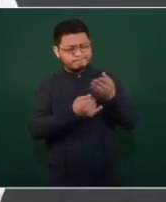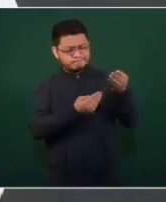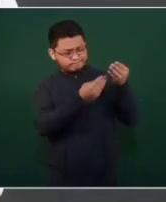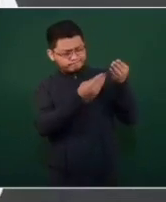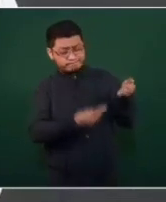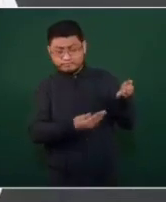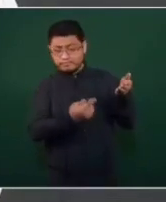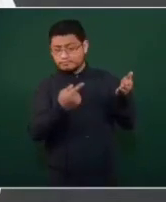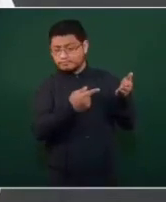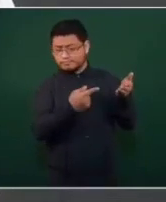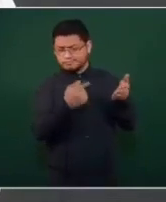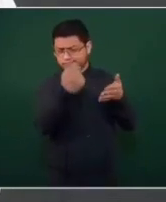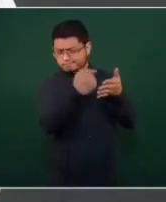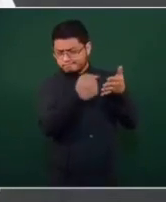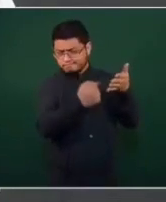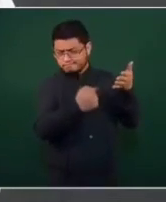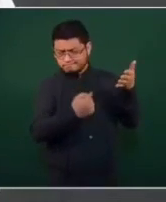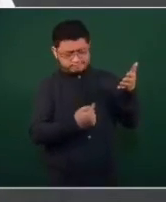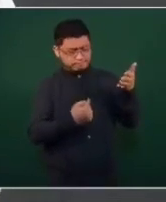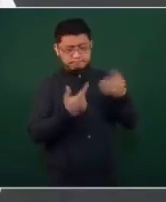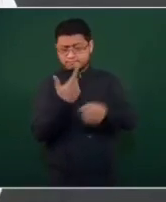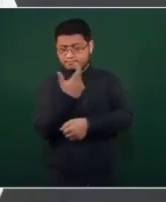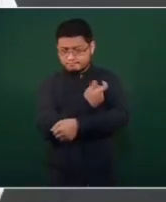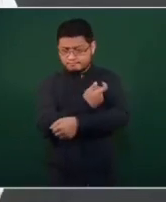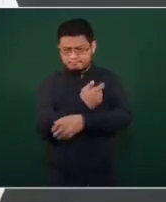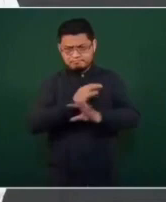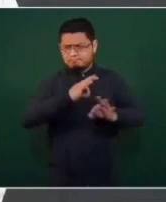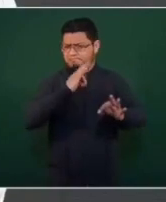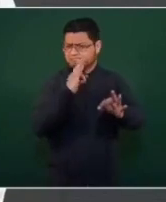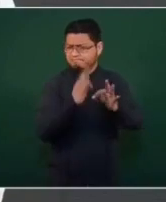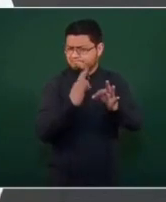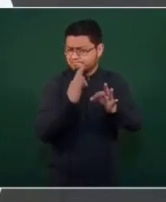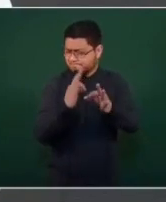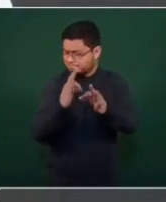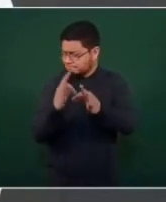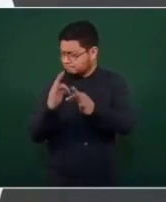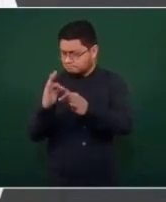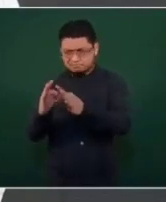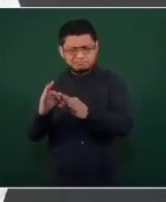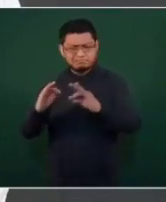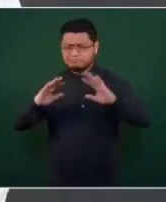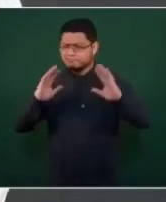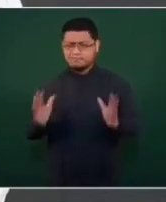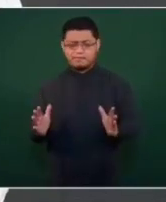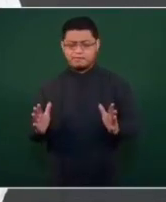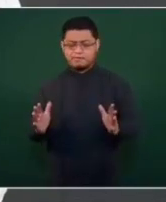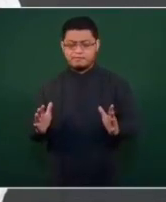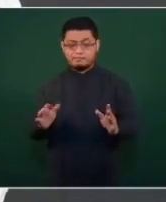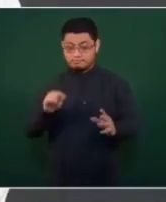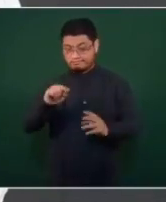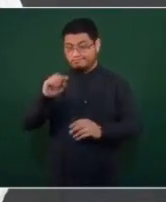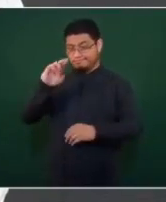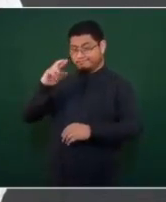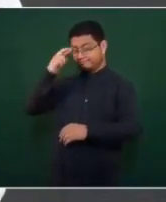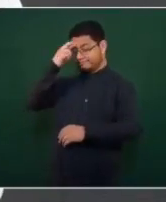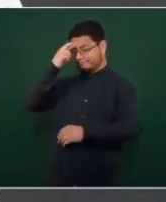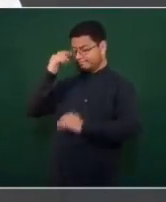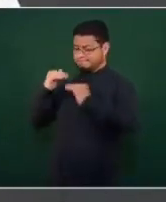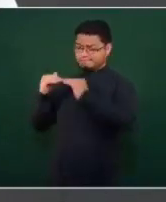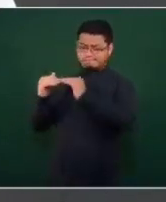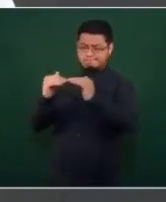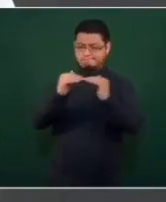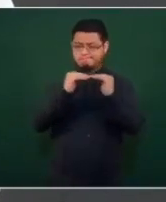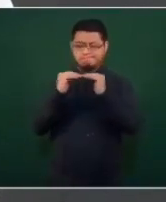vacunación se llevó a cabo y se sigue aplicando a partir de ese principio, de igualdad